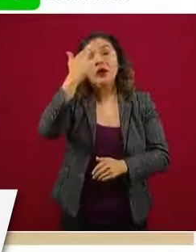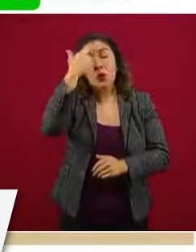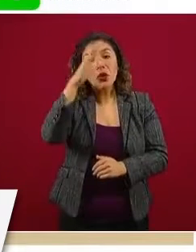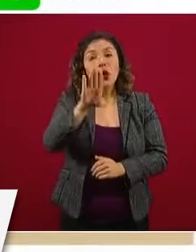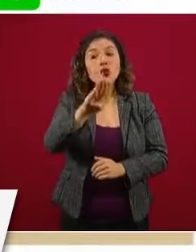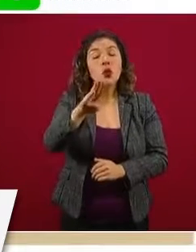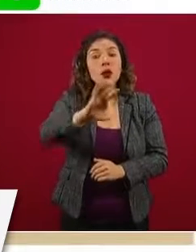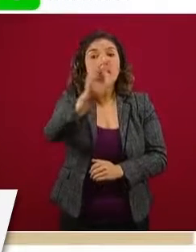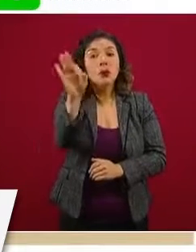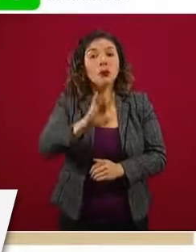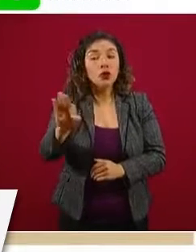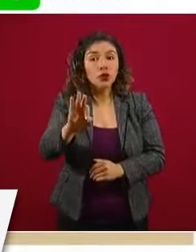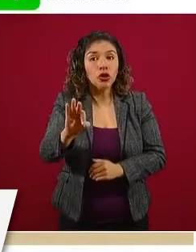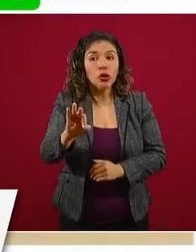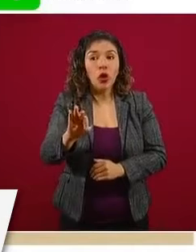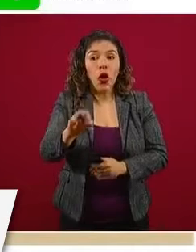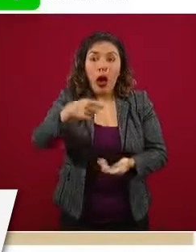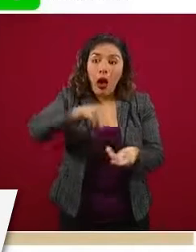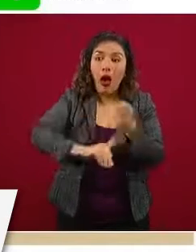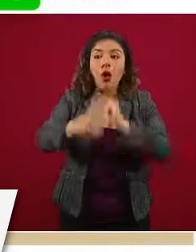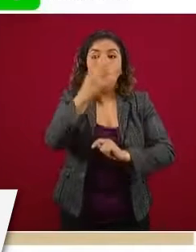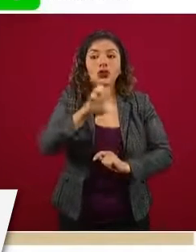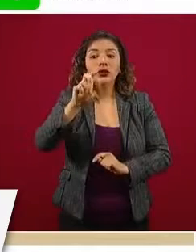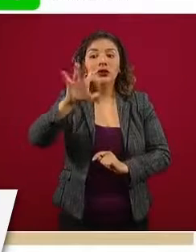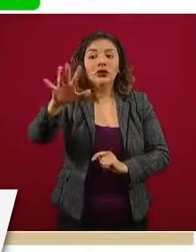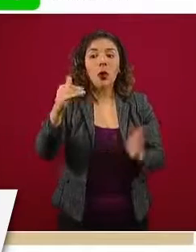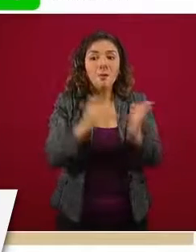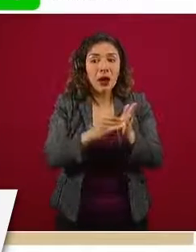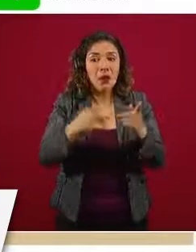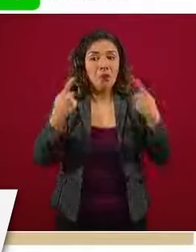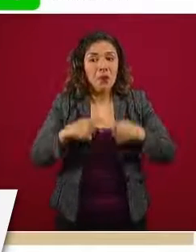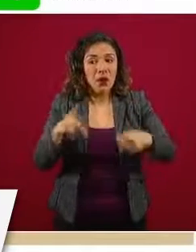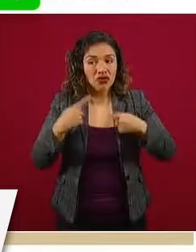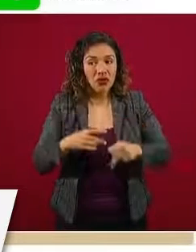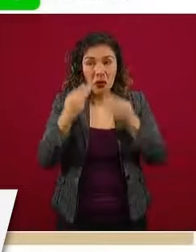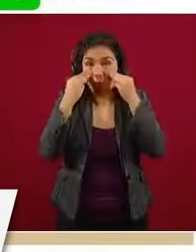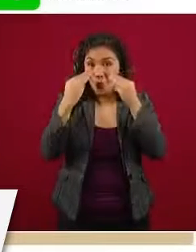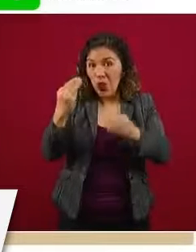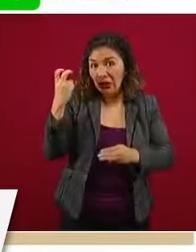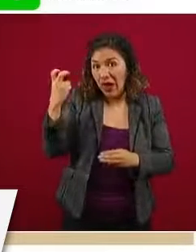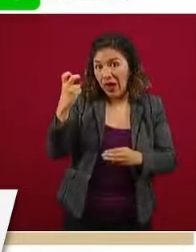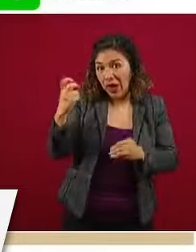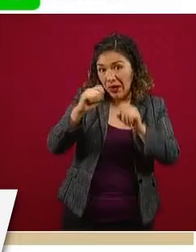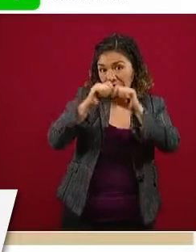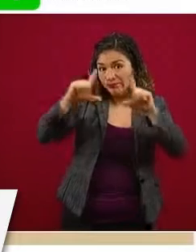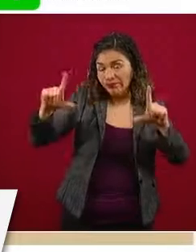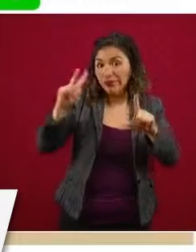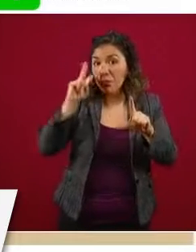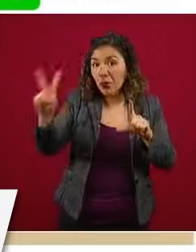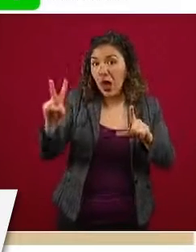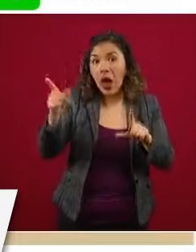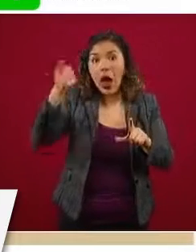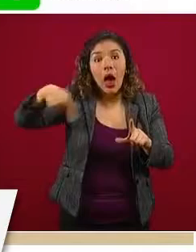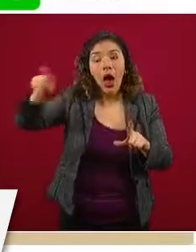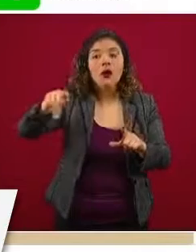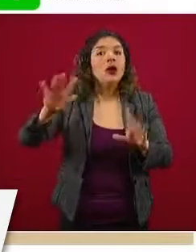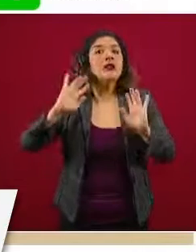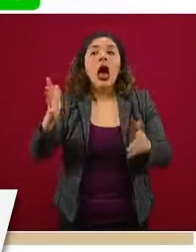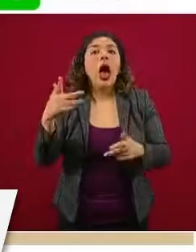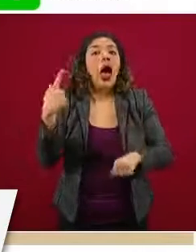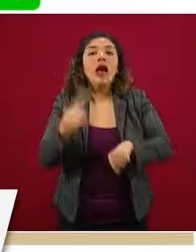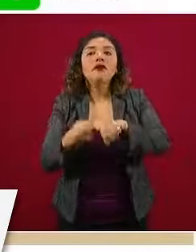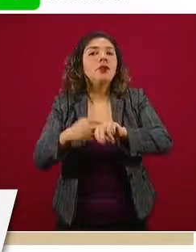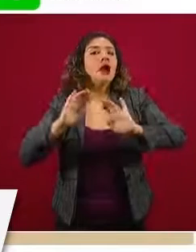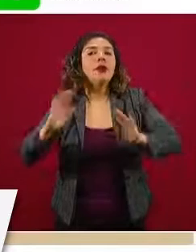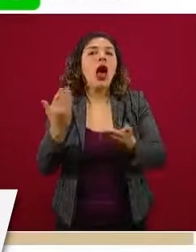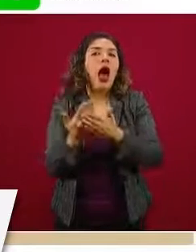90 por ciento de los 435 mil casos que se muestran en esta diapositiva ya no tienen enfermedad, la